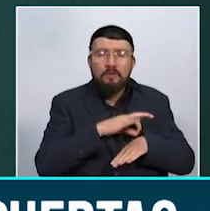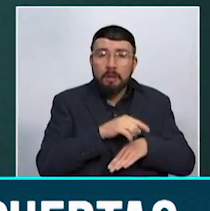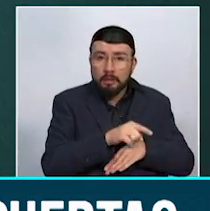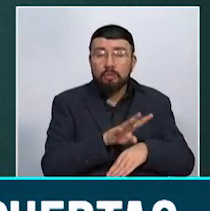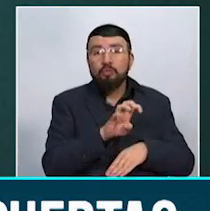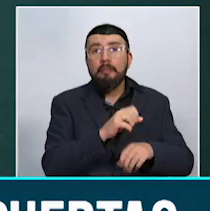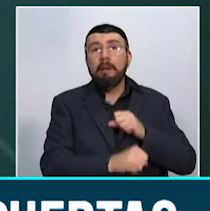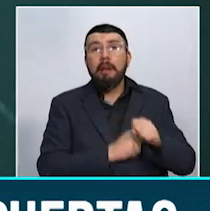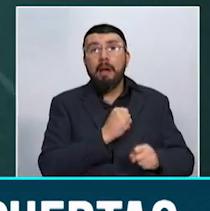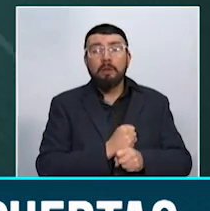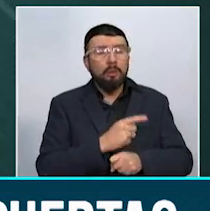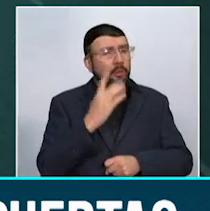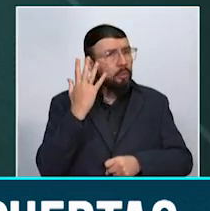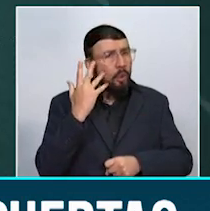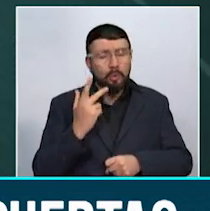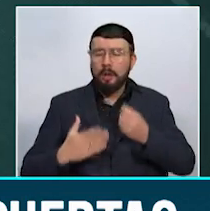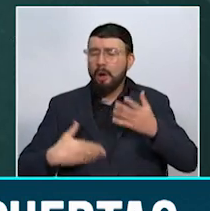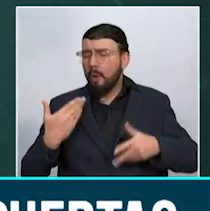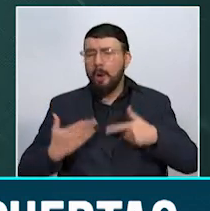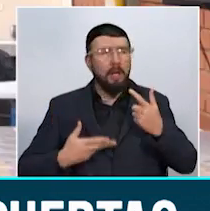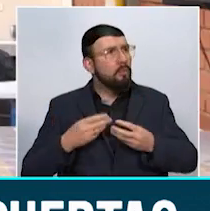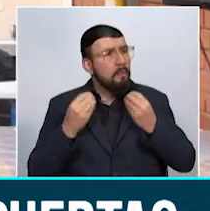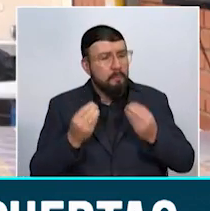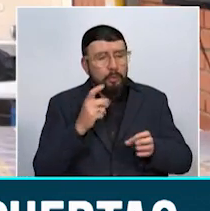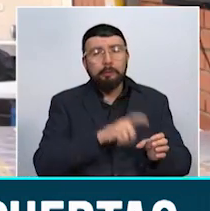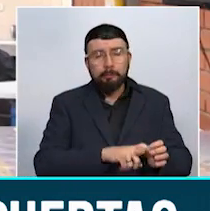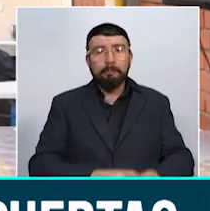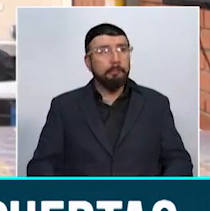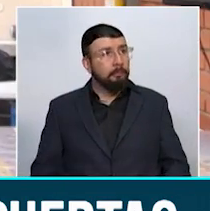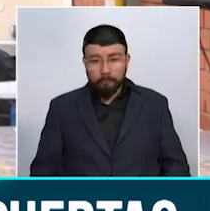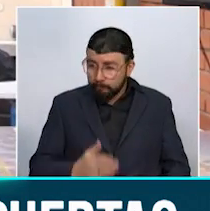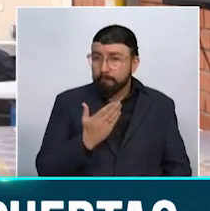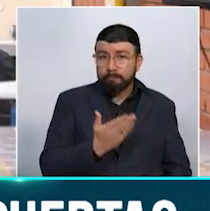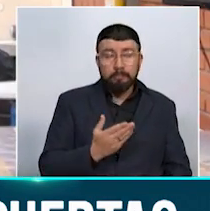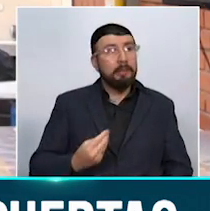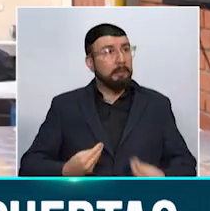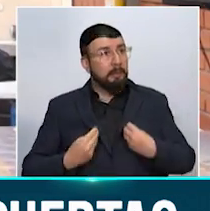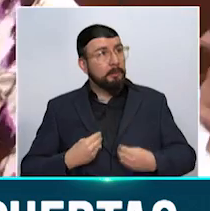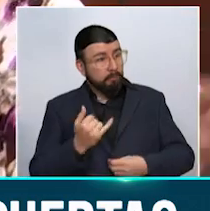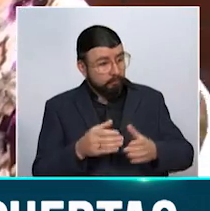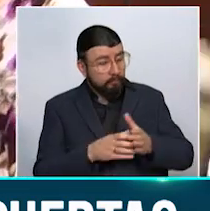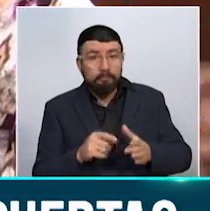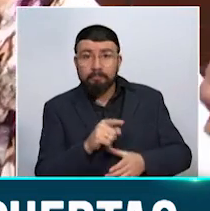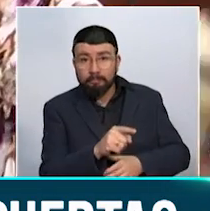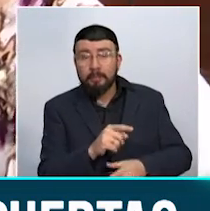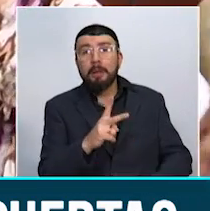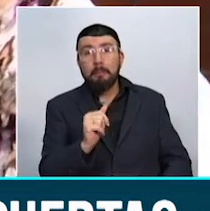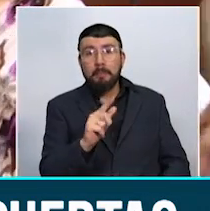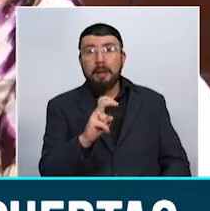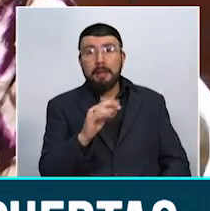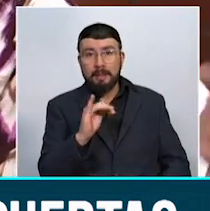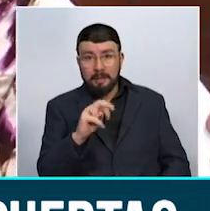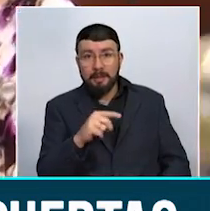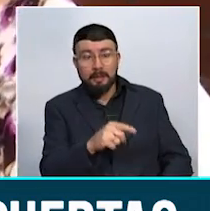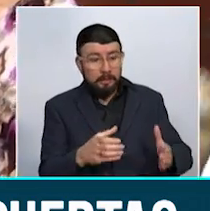y todos los días vivo más contento y más acompañado. Este es el panorama que se vive en la Asociación Valentina. Adultos mayores